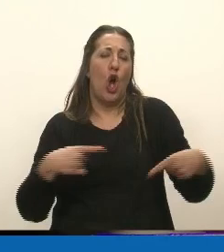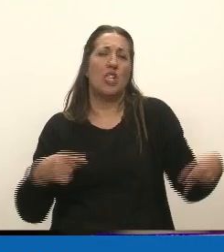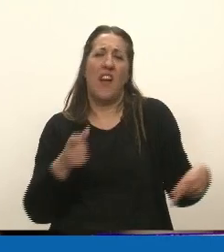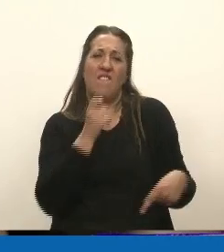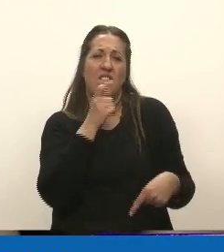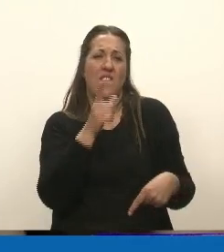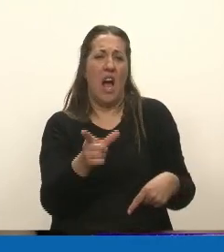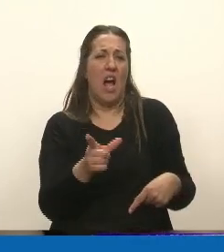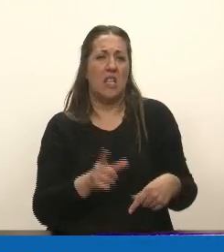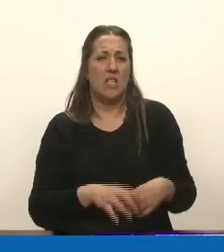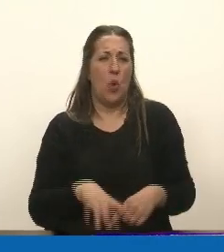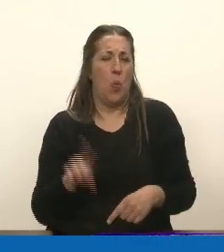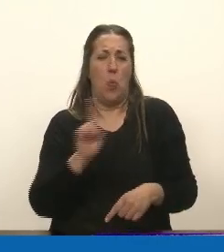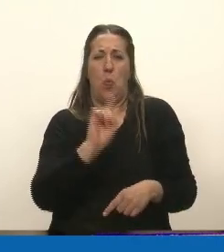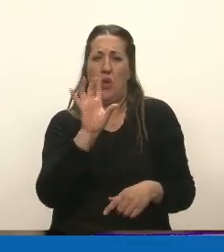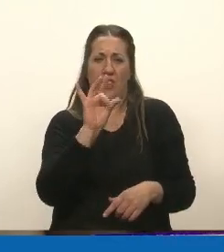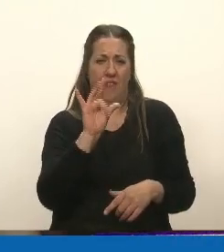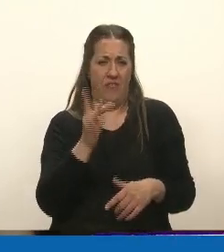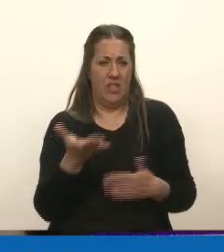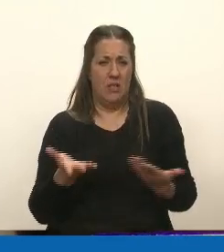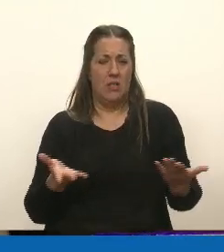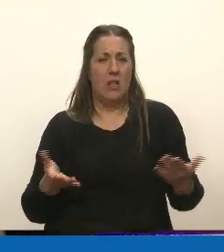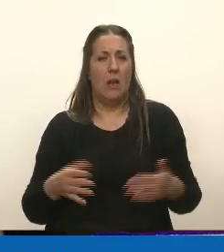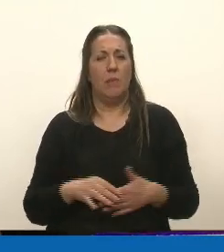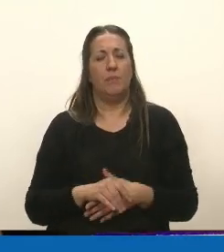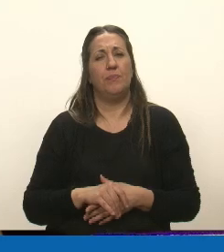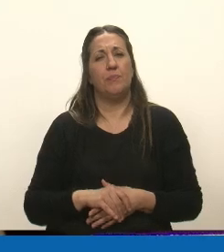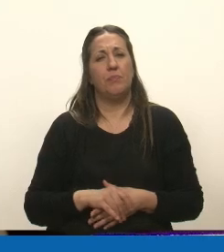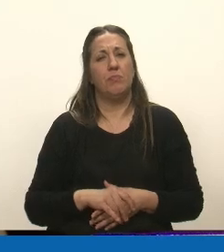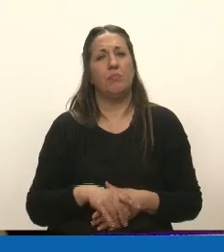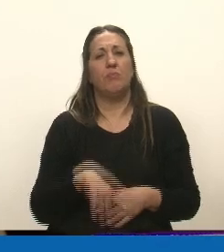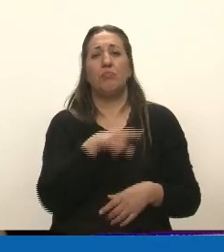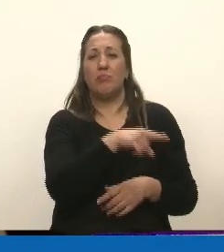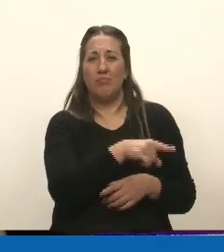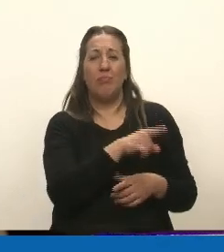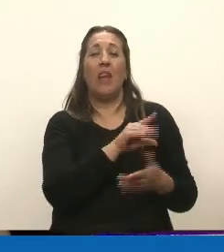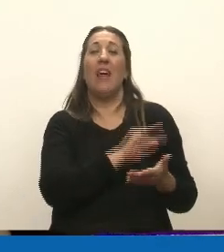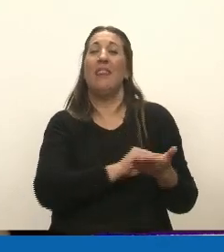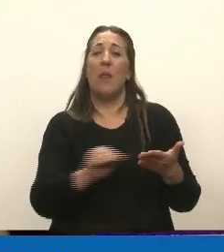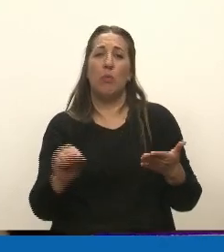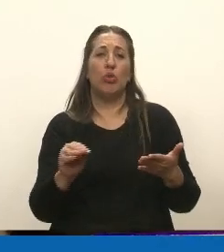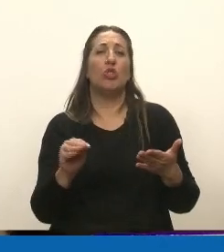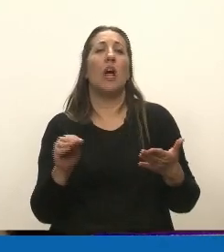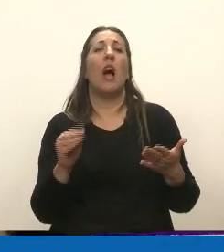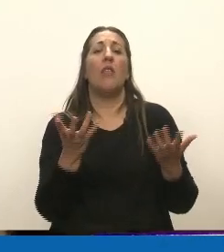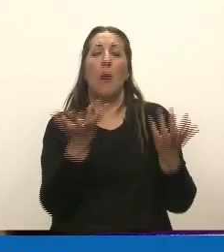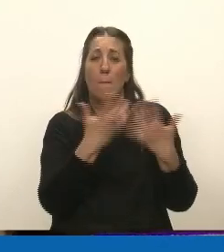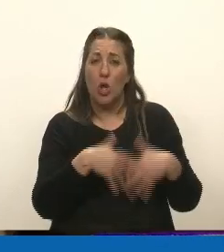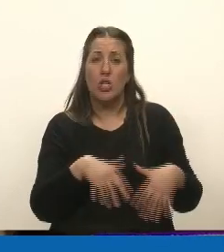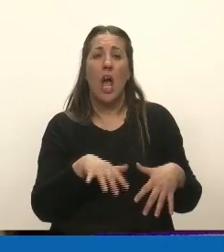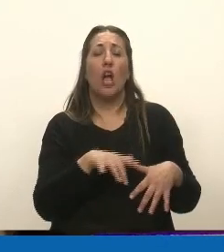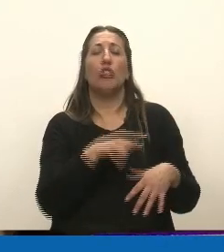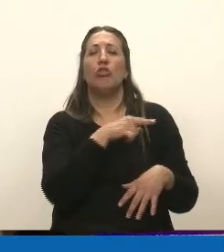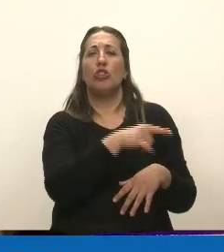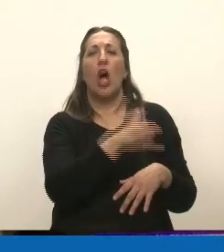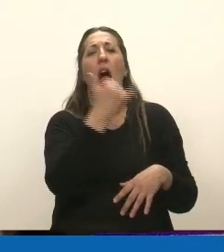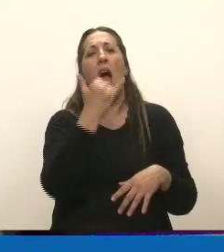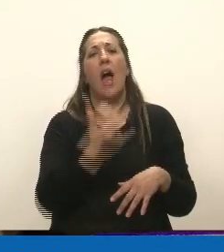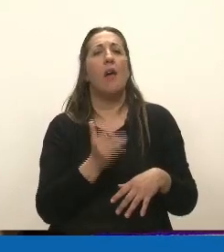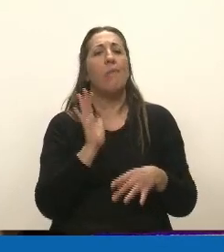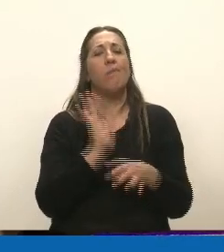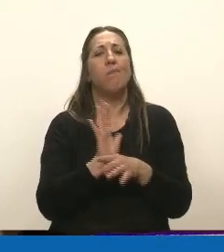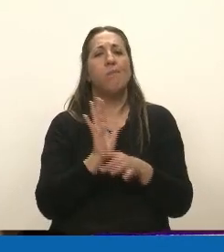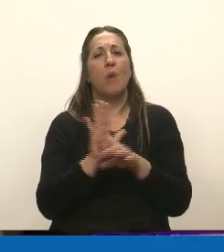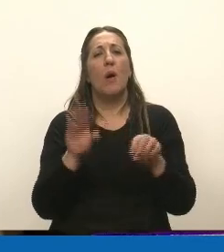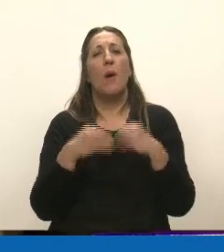rebuscado. El proyecto que viene con media sanción de diputados recompone un porcentaje